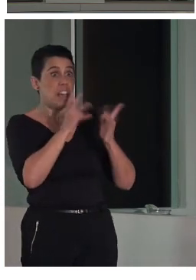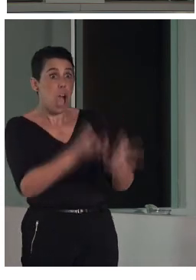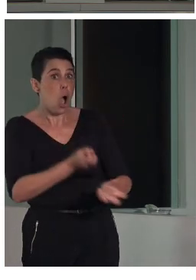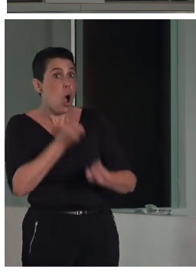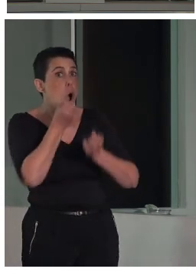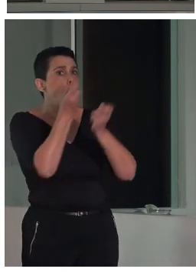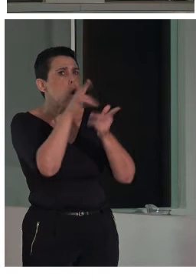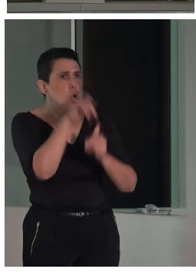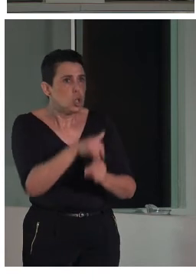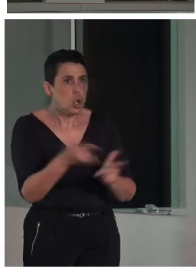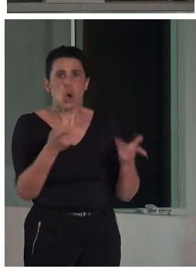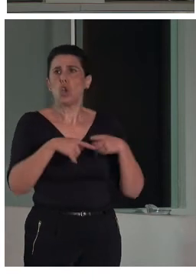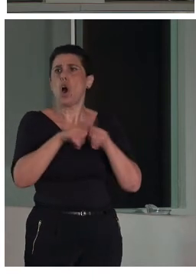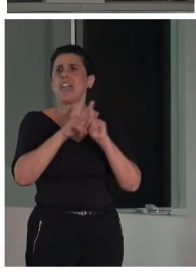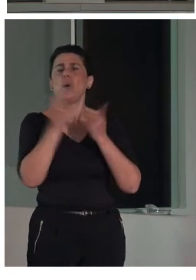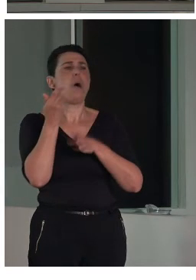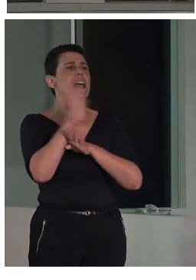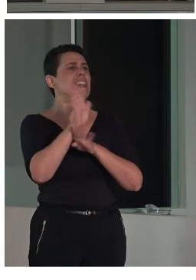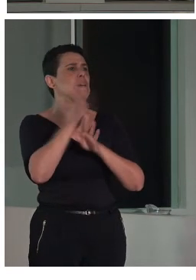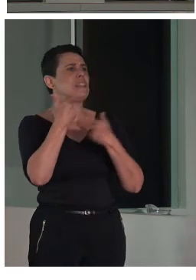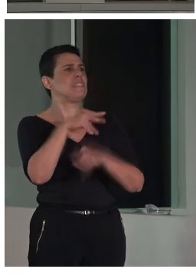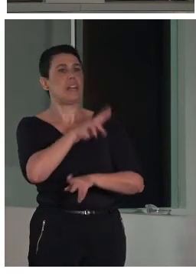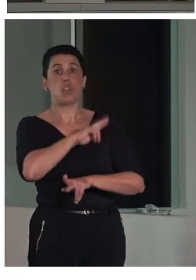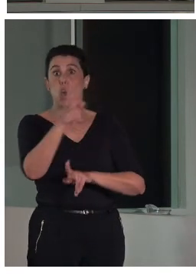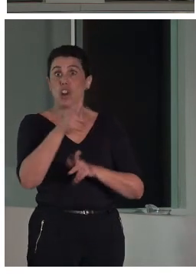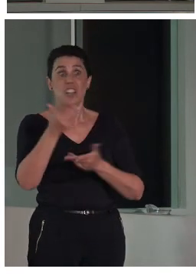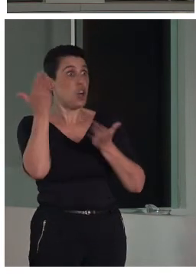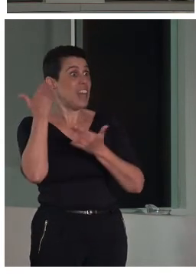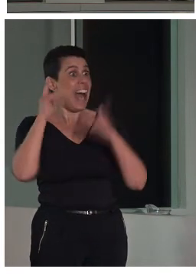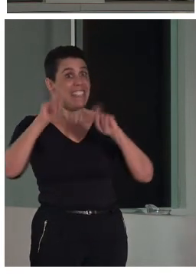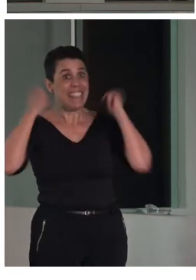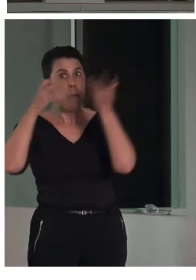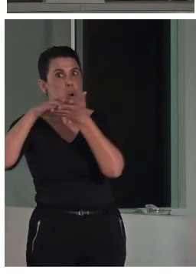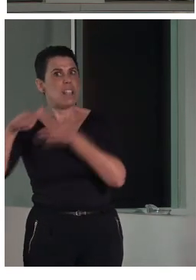representación religiosa, que estaba en determinado monasterio, etc.